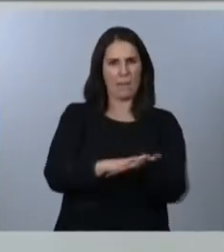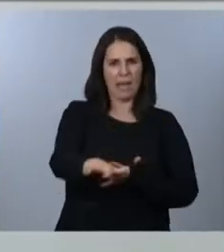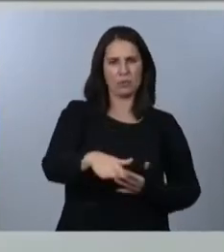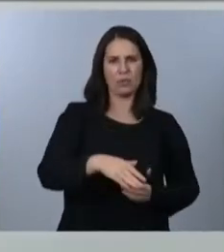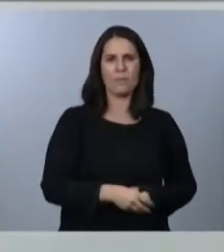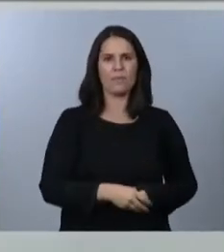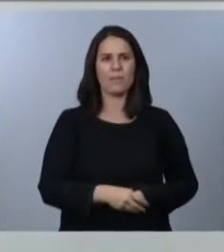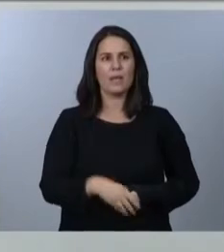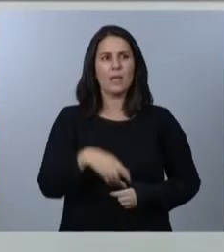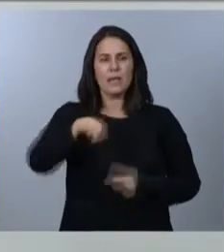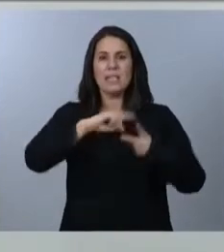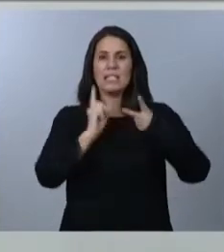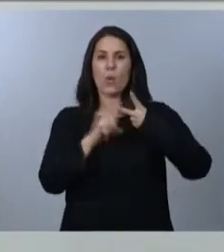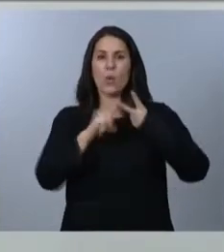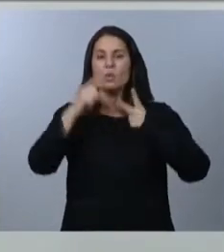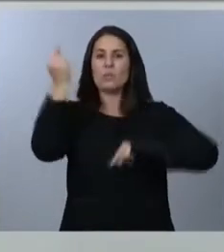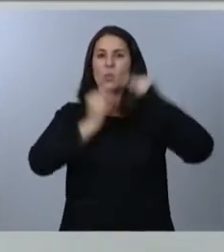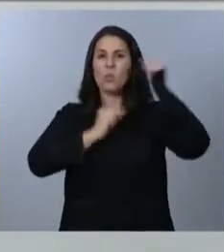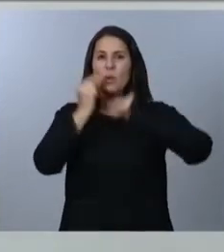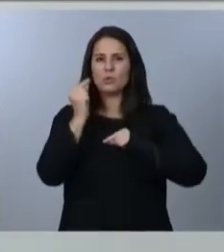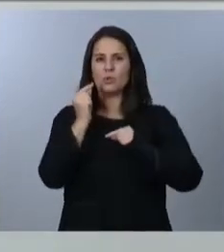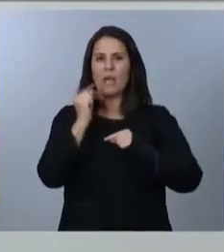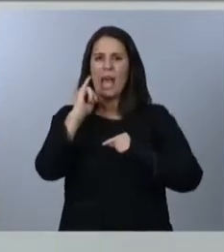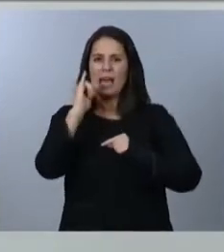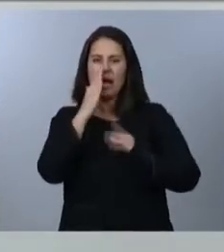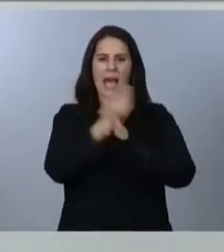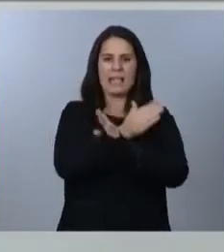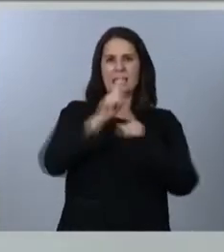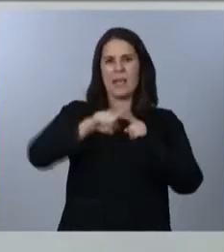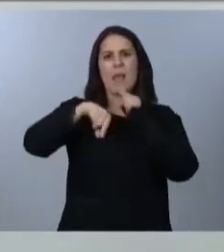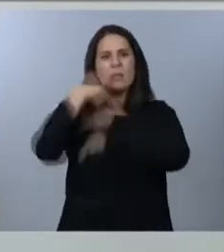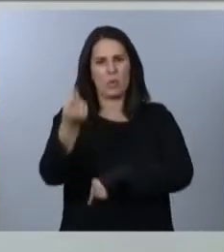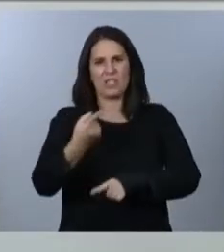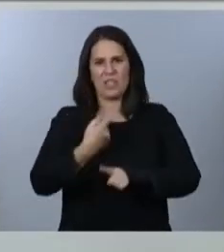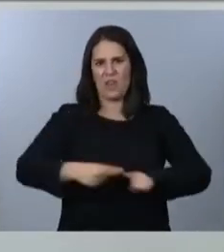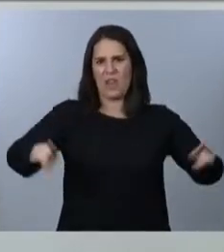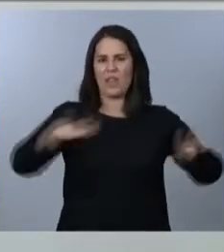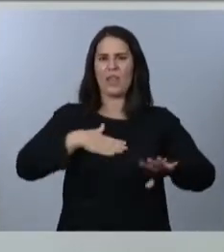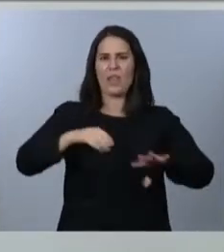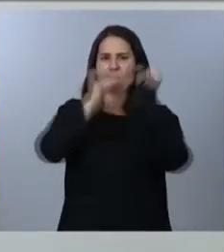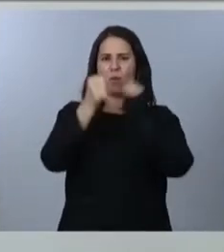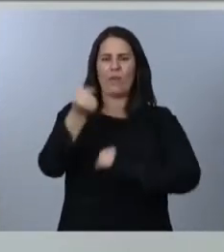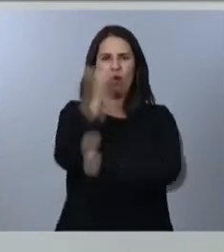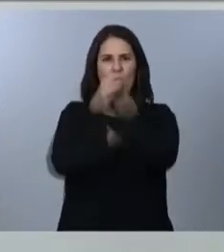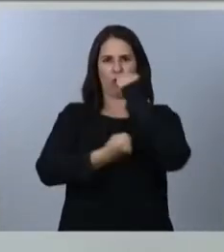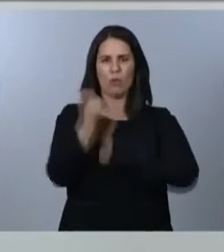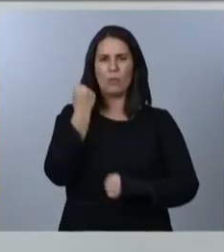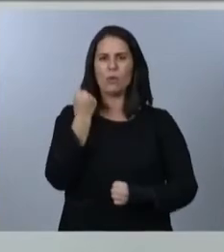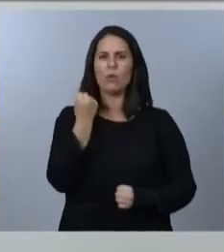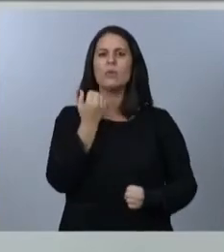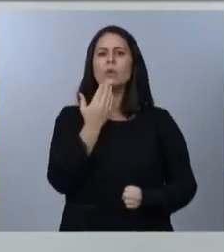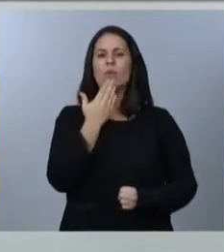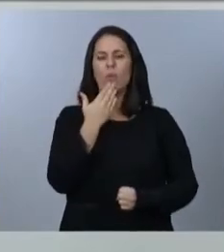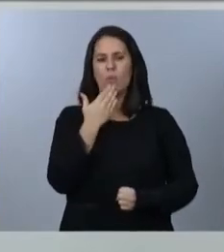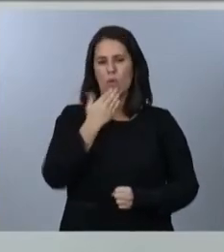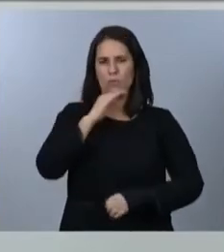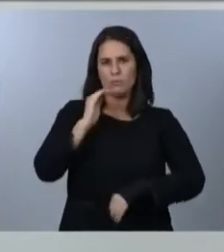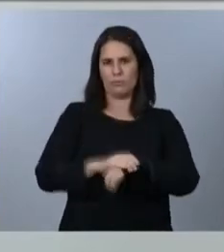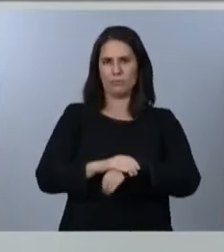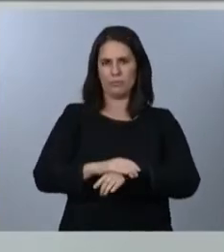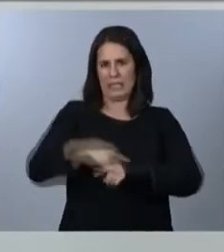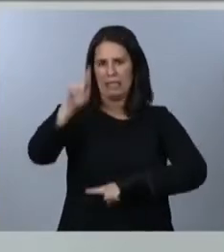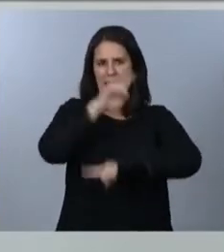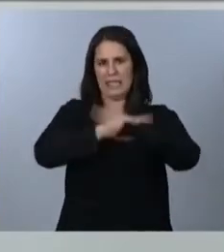presupuestos dibujan un antes y un después en nuestro modelo económico a la altura de la crisis que nos golpea y orientan, y a mi juicio esto es lo más